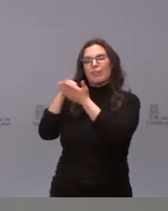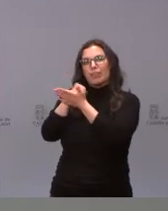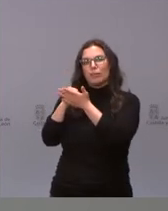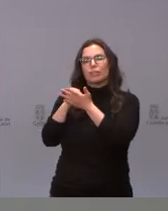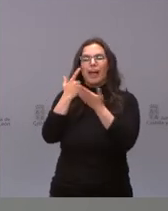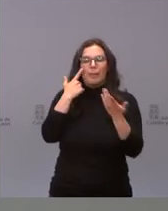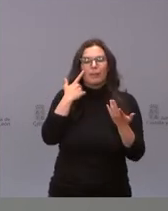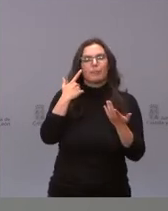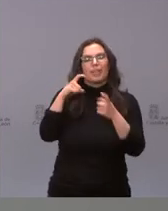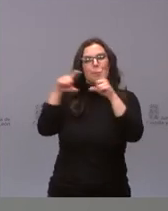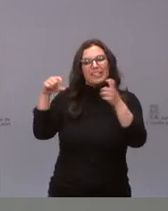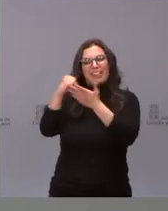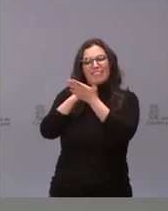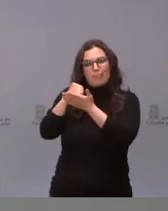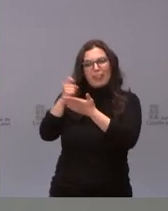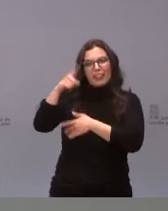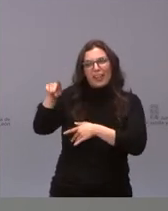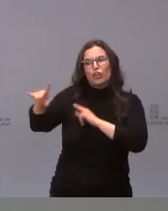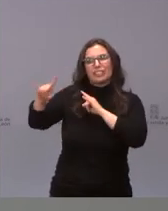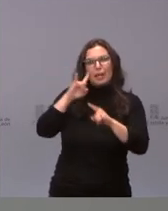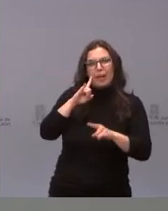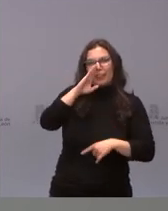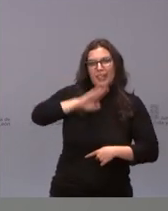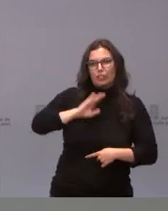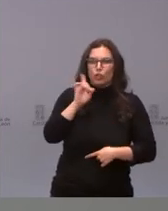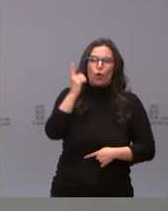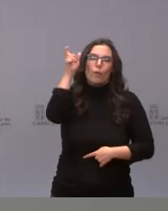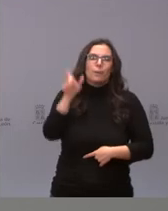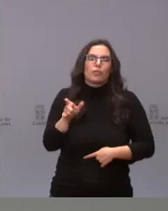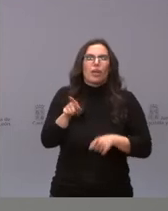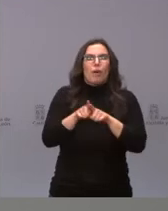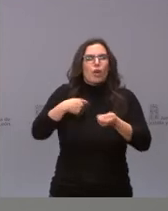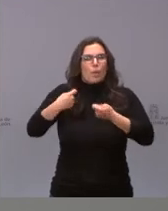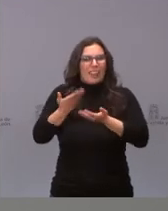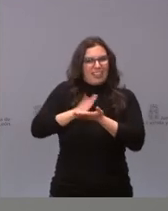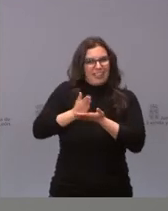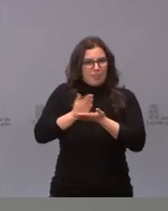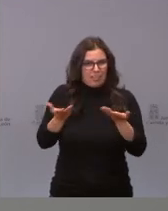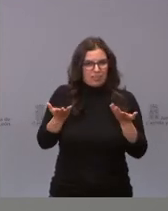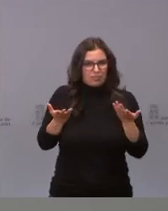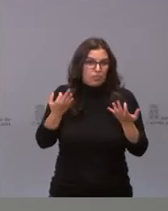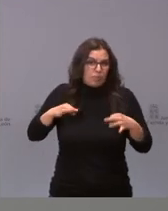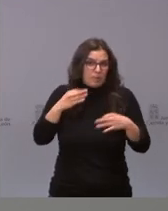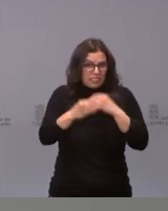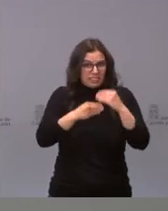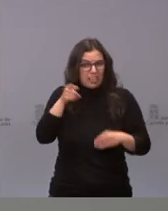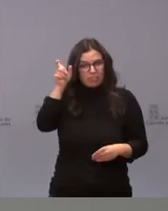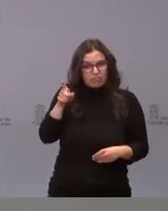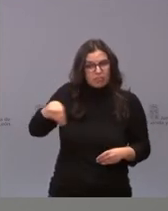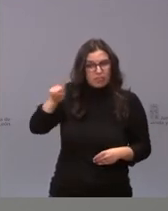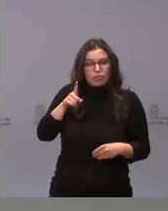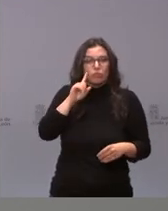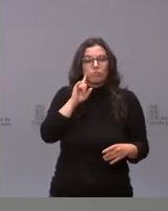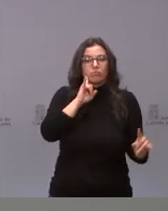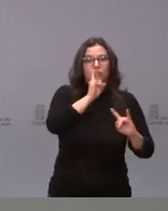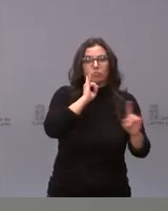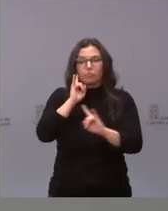la que directamente se ha puesto en contacto con nosotros, sino un intermediario. En general, suele ser así, son los intermediarios los que se ponen en